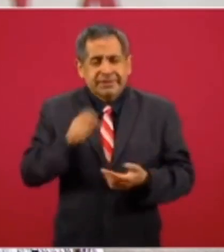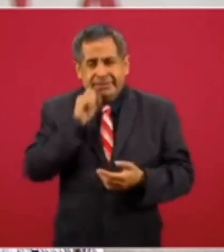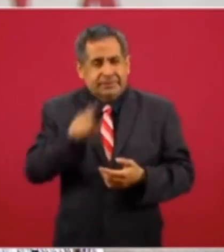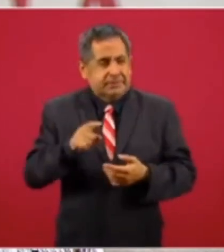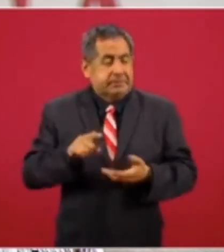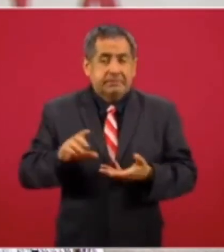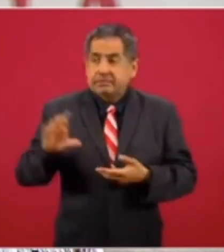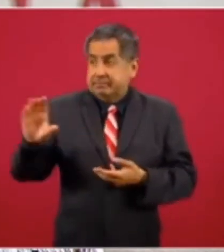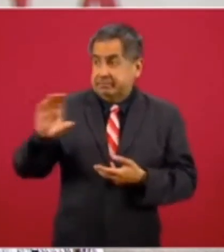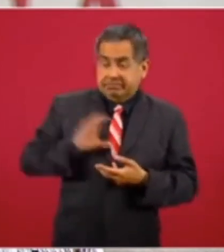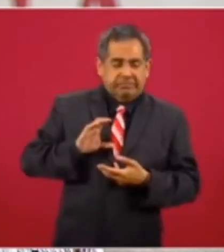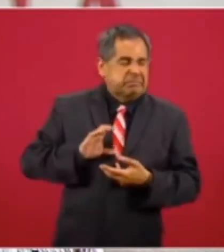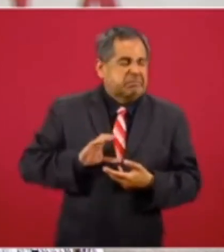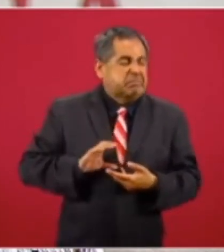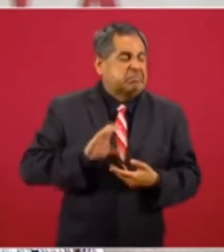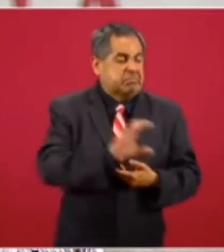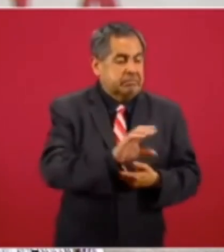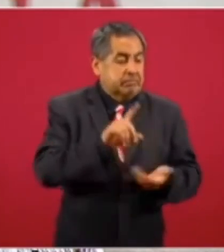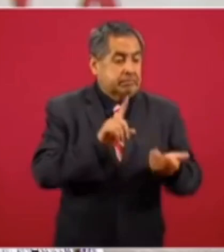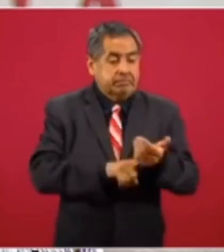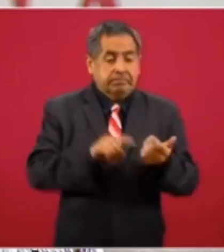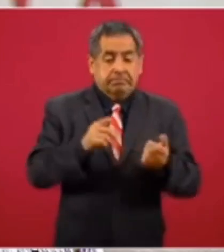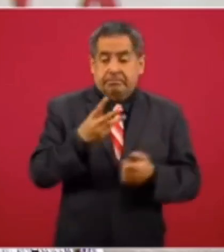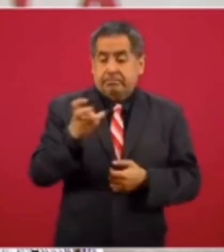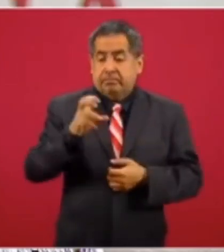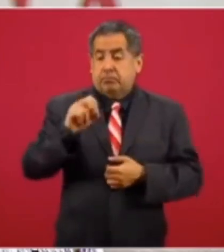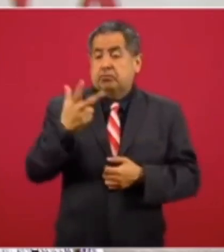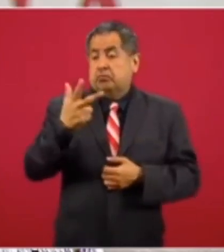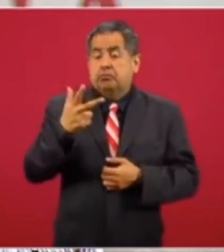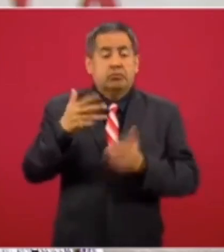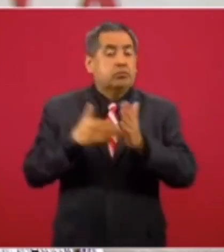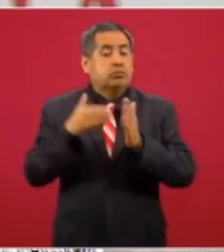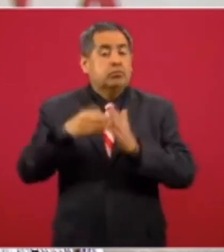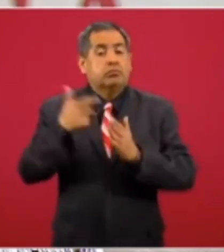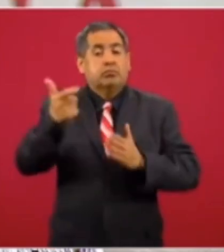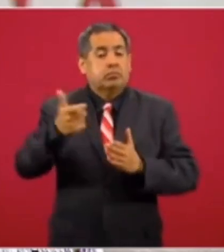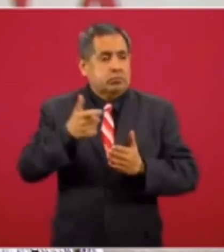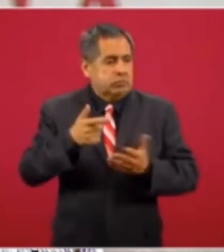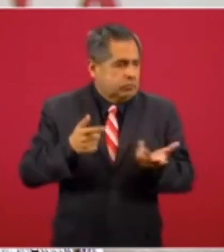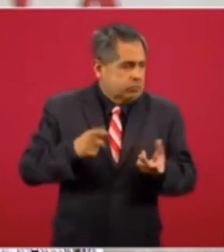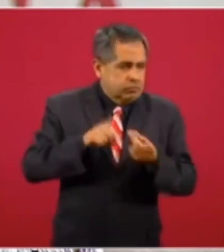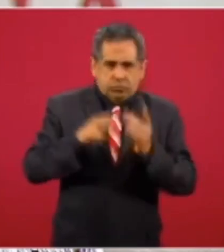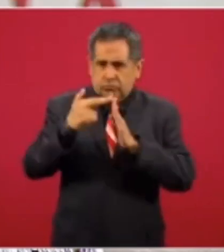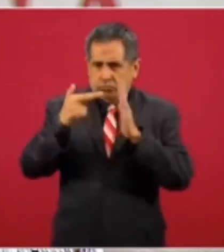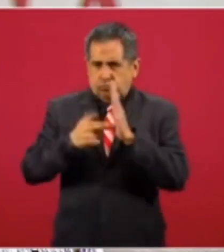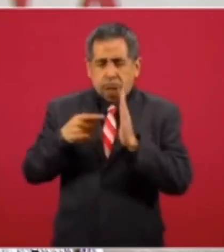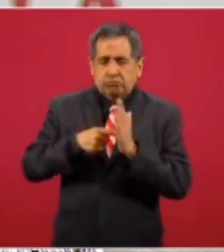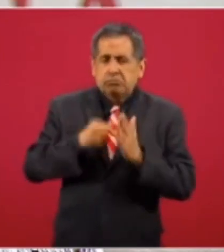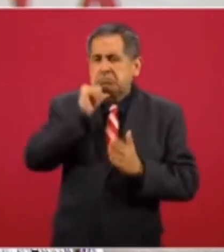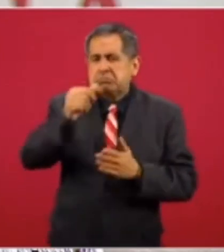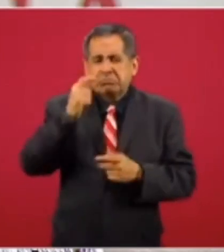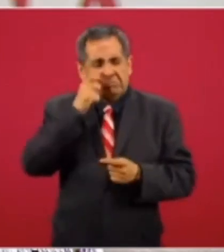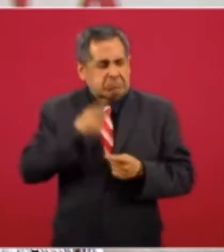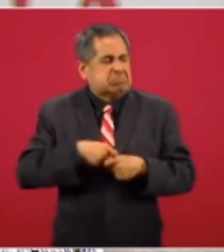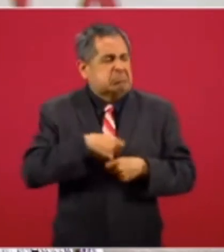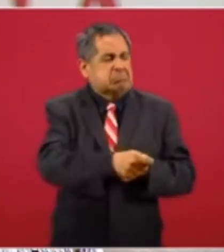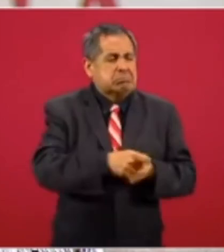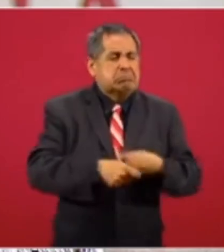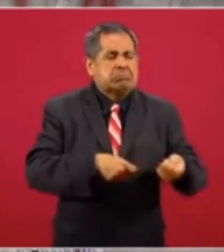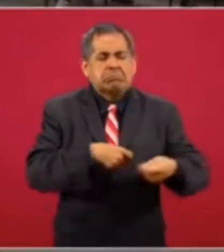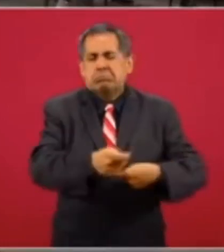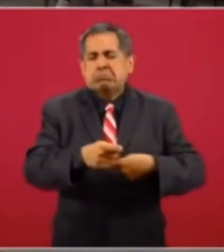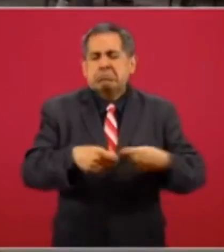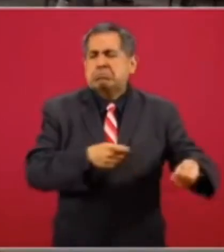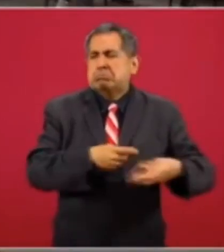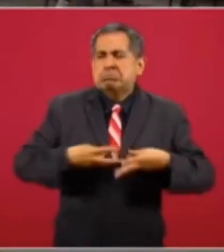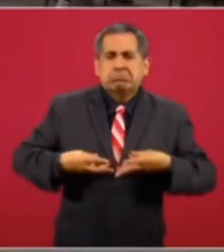adjudicaron mil trescientos ocho punto cinco millones de pesos sin apego a los requerimientos normativos del